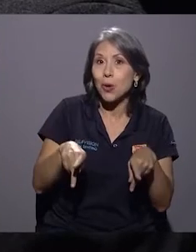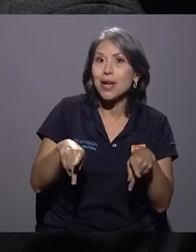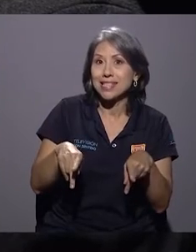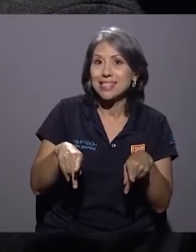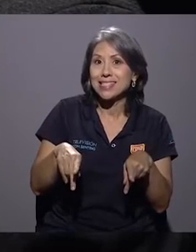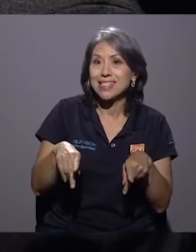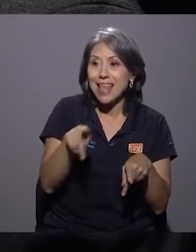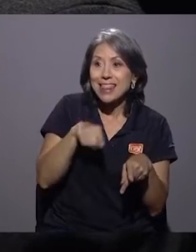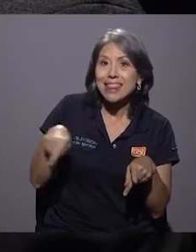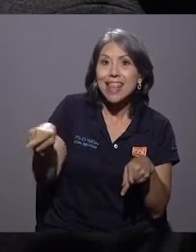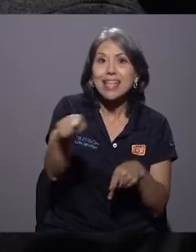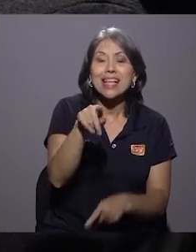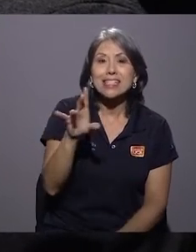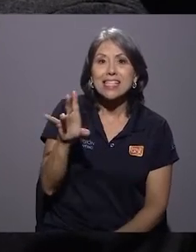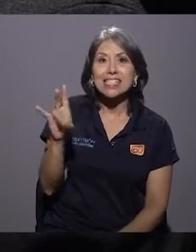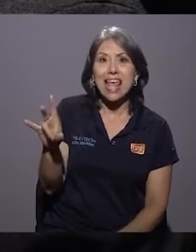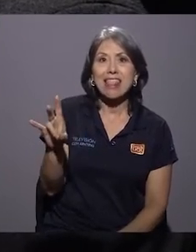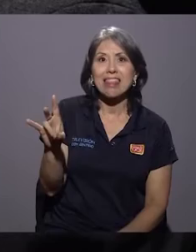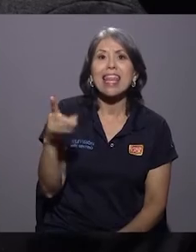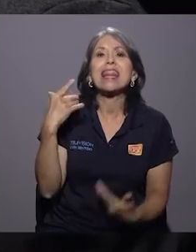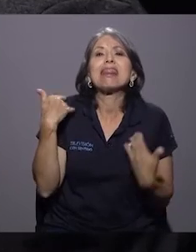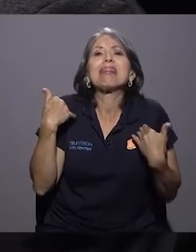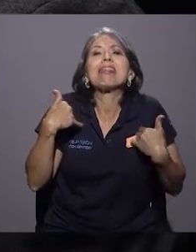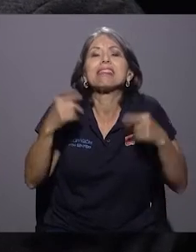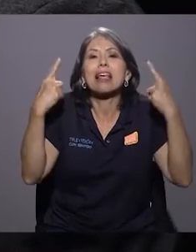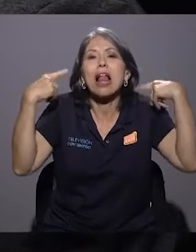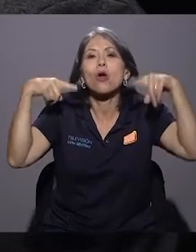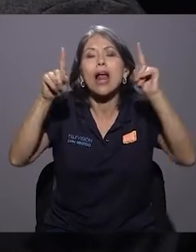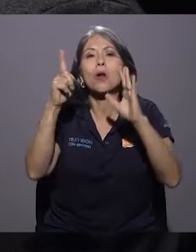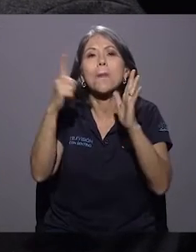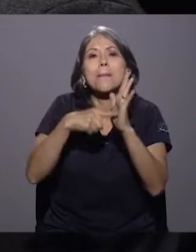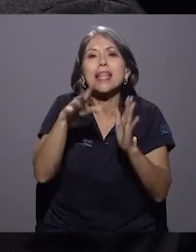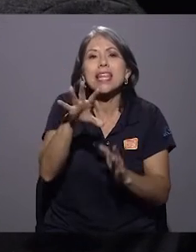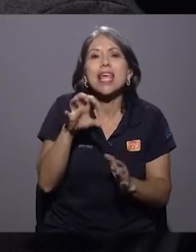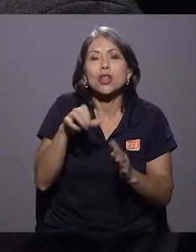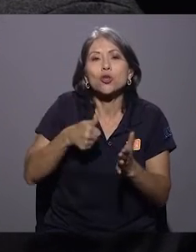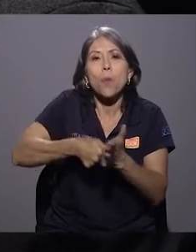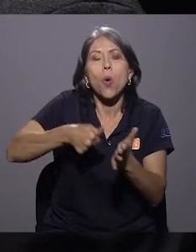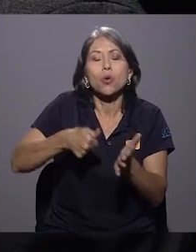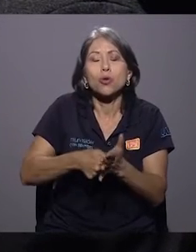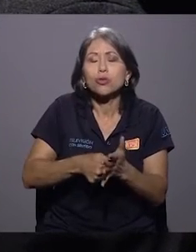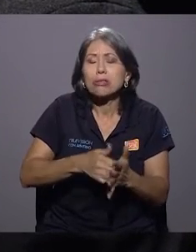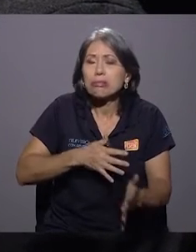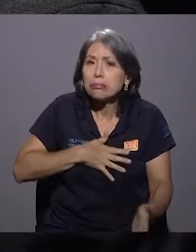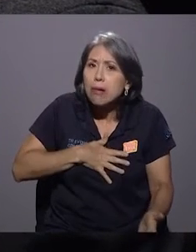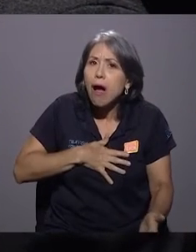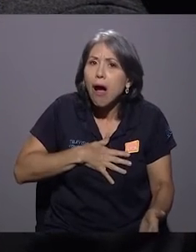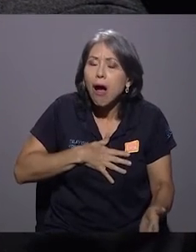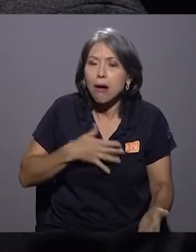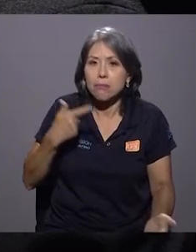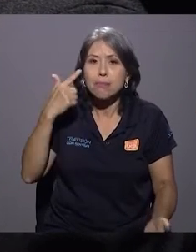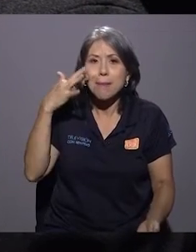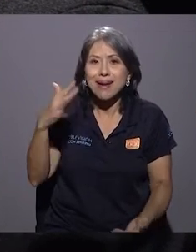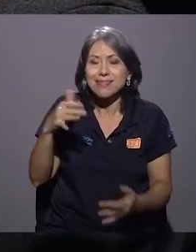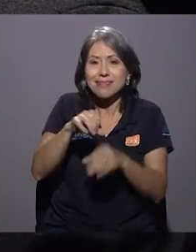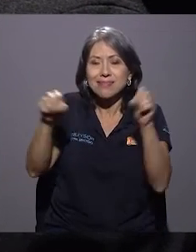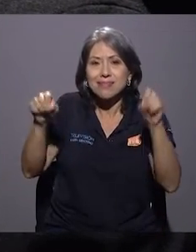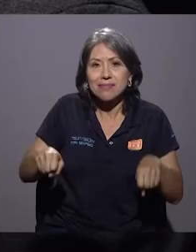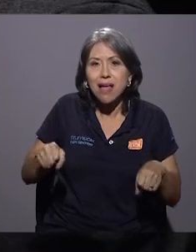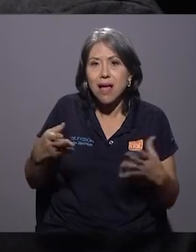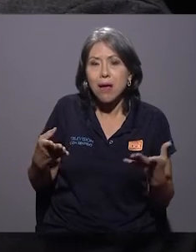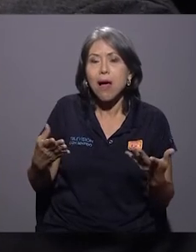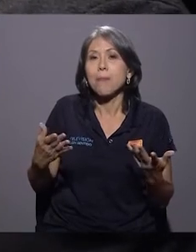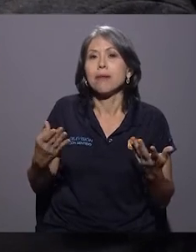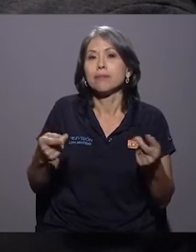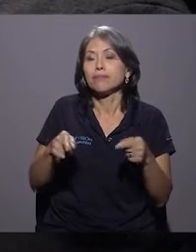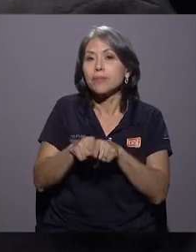7 de las cuales no sacaron ni 1.500 votos. Es realmente deprimente, ¿verdad? O me parece que el sistema también, y lo hablamos